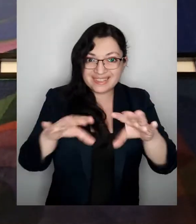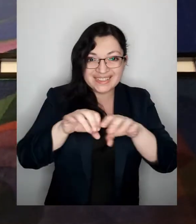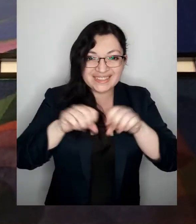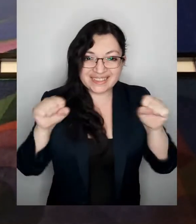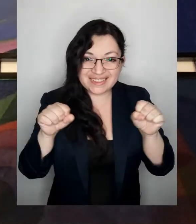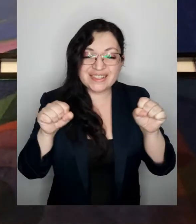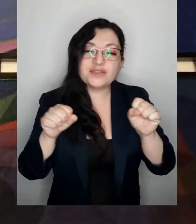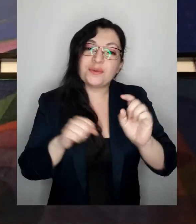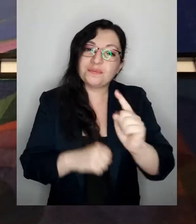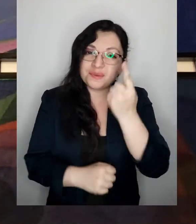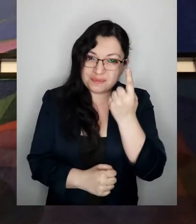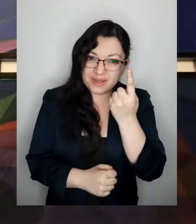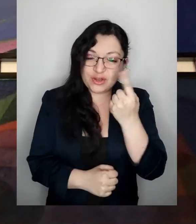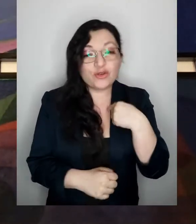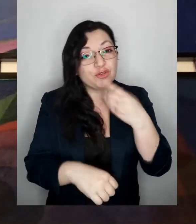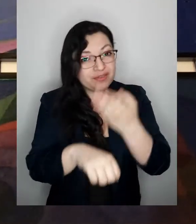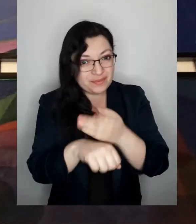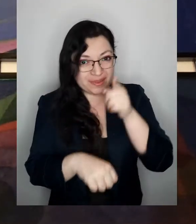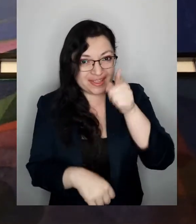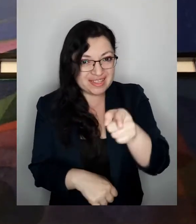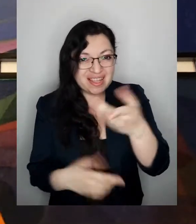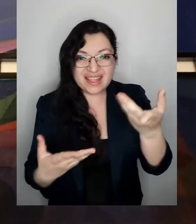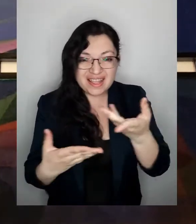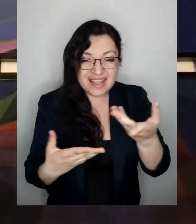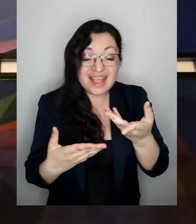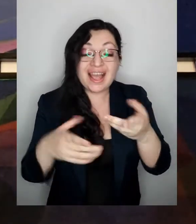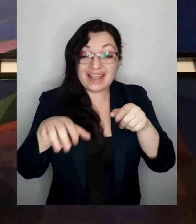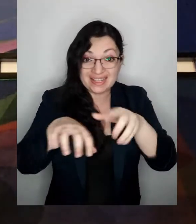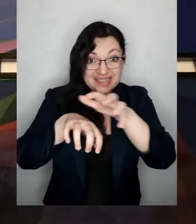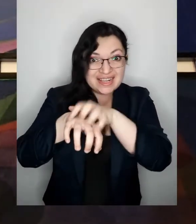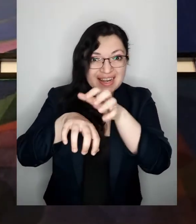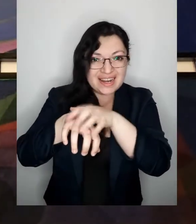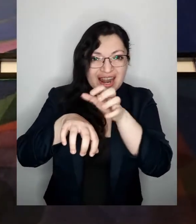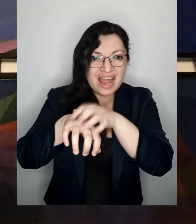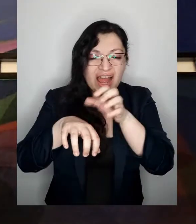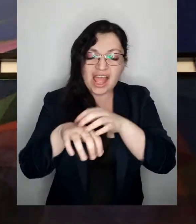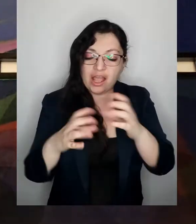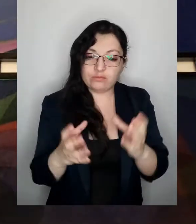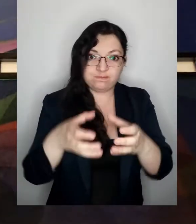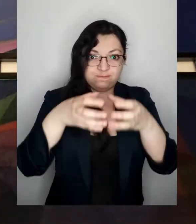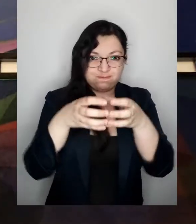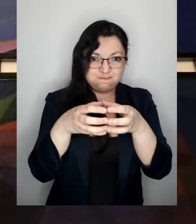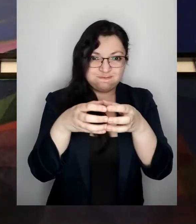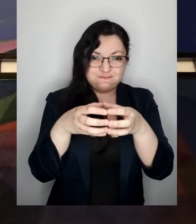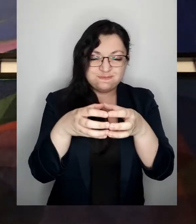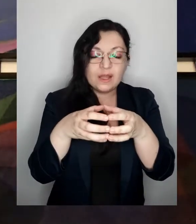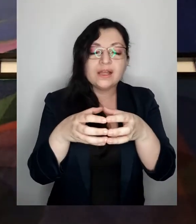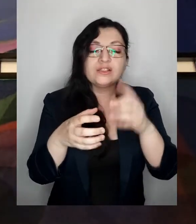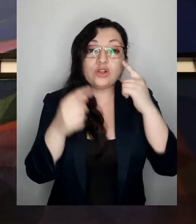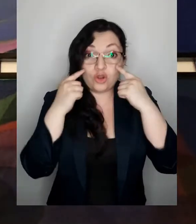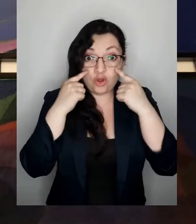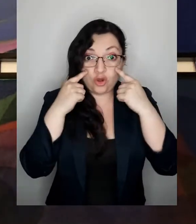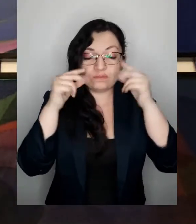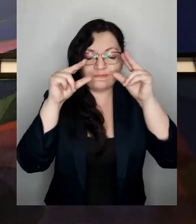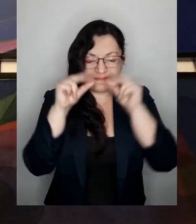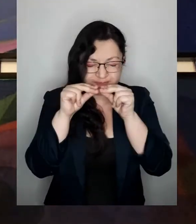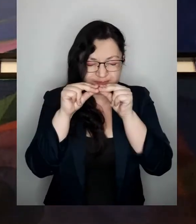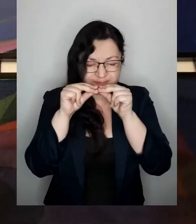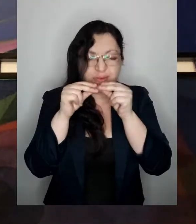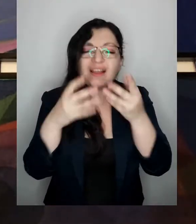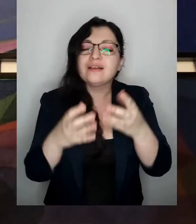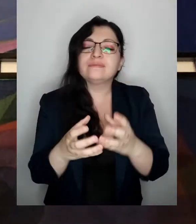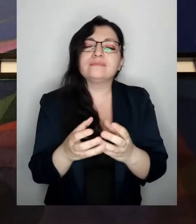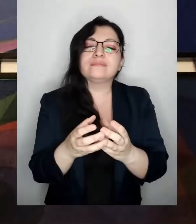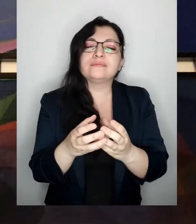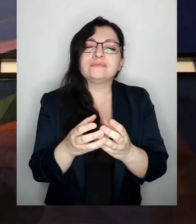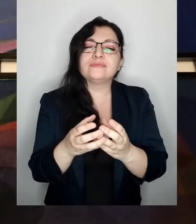Estamos listos Primero que nada te voy a pedir que tomes la naranja entre tus dos manos cierres los ojos un minuto